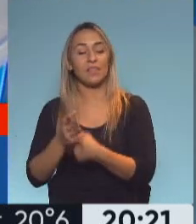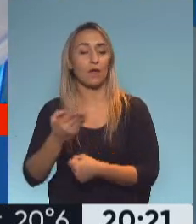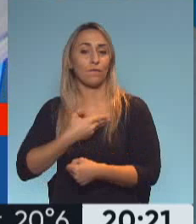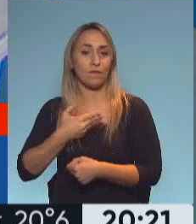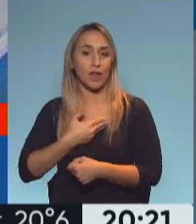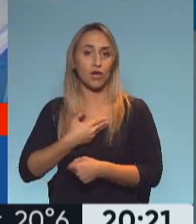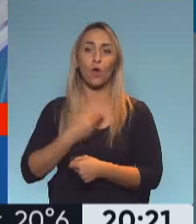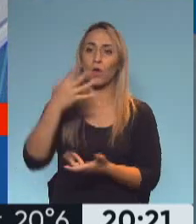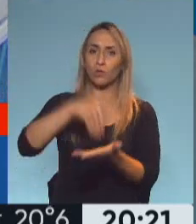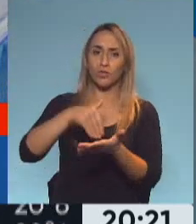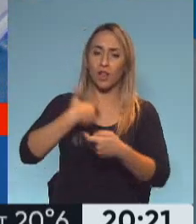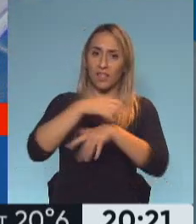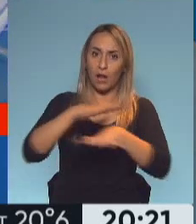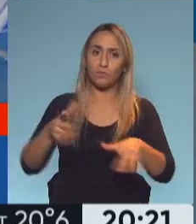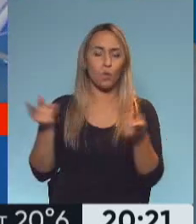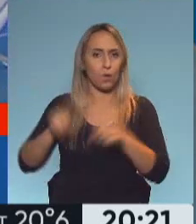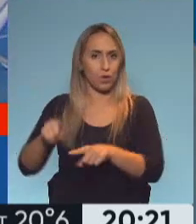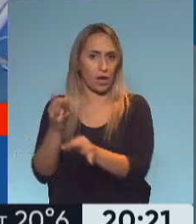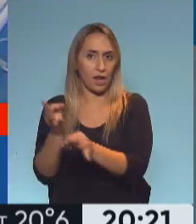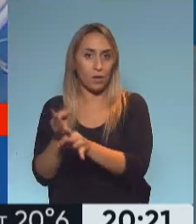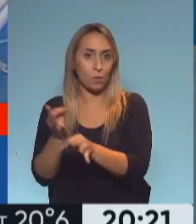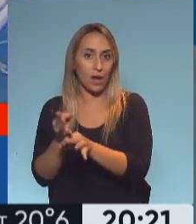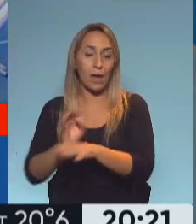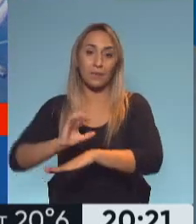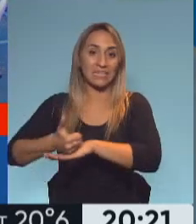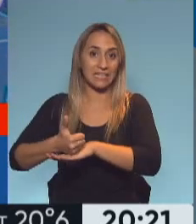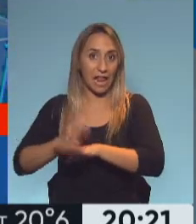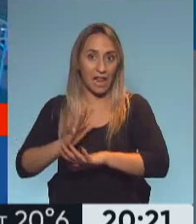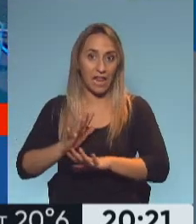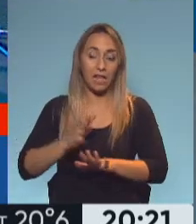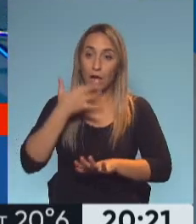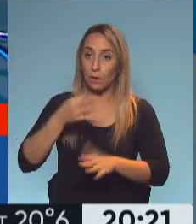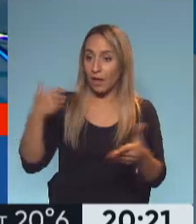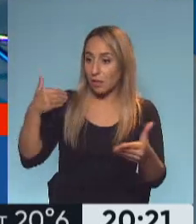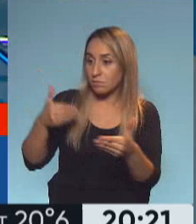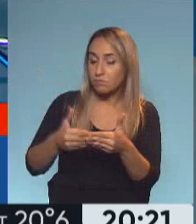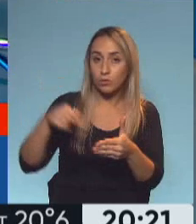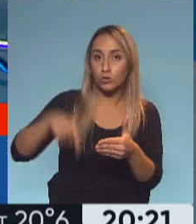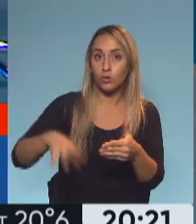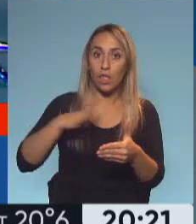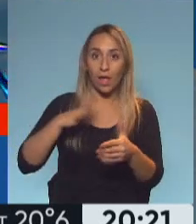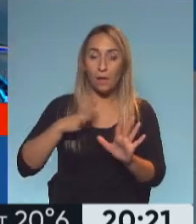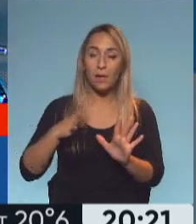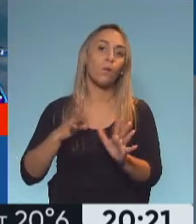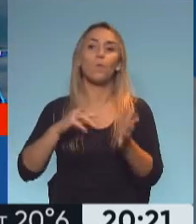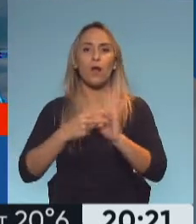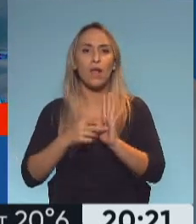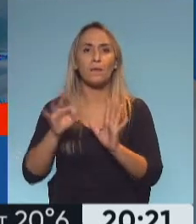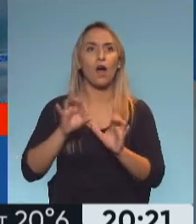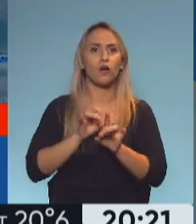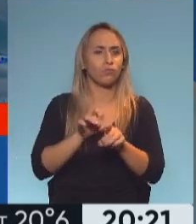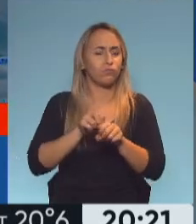alumnos en la provincia de Buenos Aires de manera presencial. La verdad que todavía sin ningún problema grave, sin ningún contagio